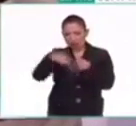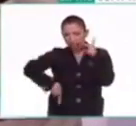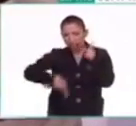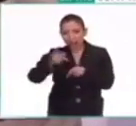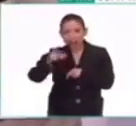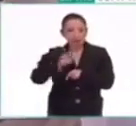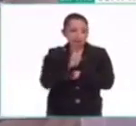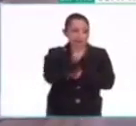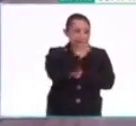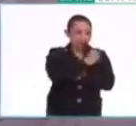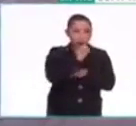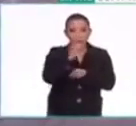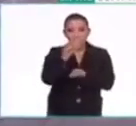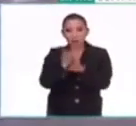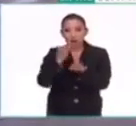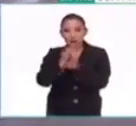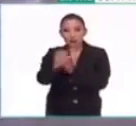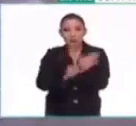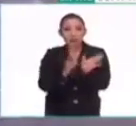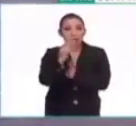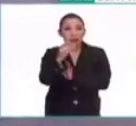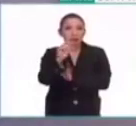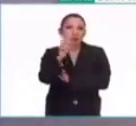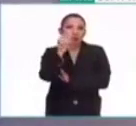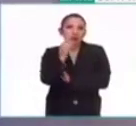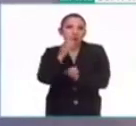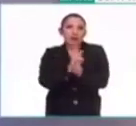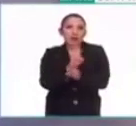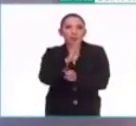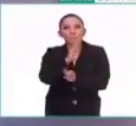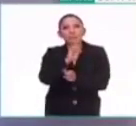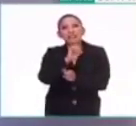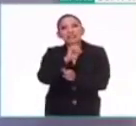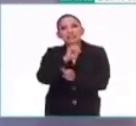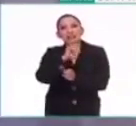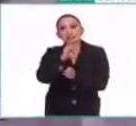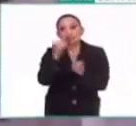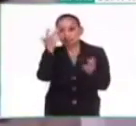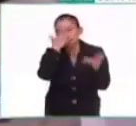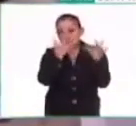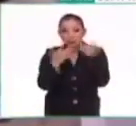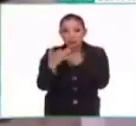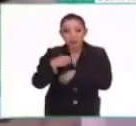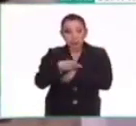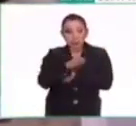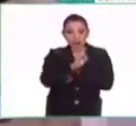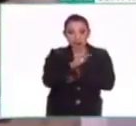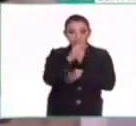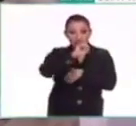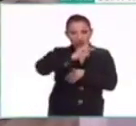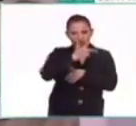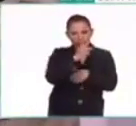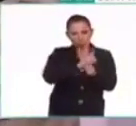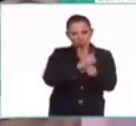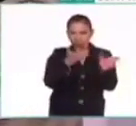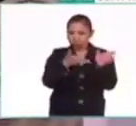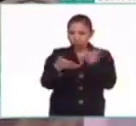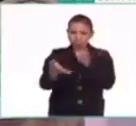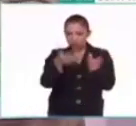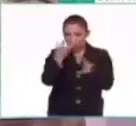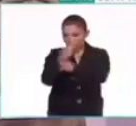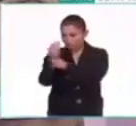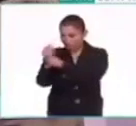meses de treinta y uno, o como este mes de febrero de veintinueve, porque es bisiesto, pero febrero, por lo general, trae veintiocho. Luego nos vamos